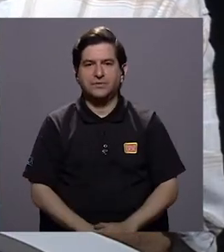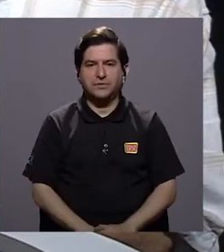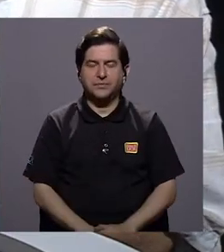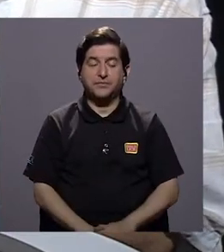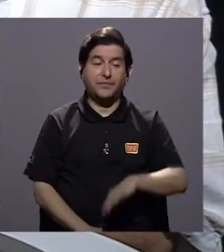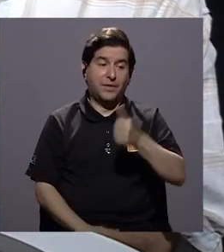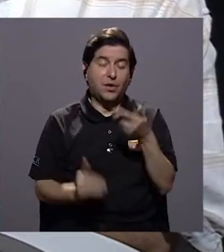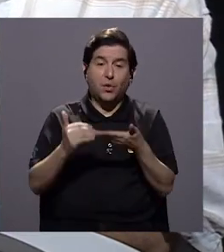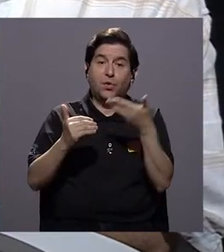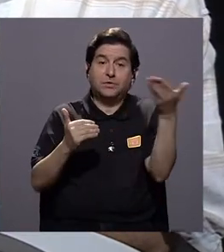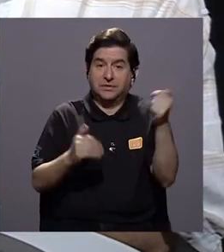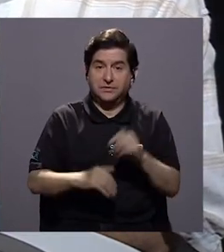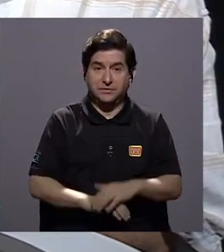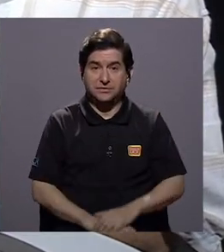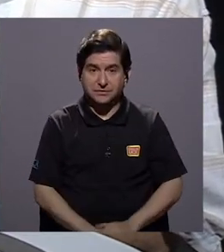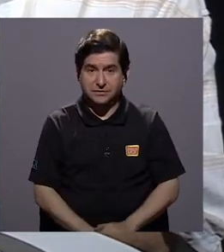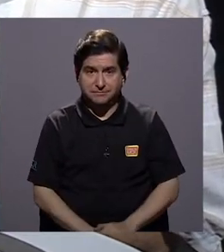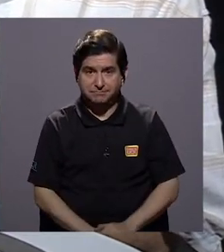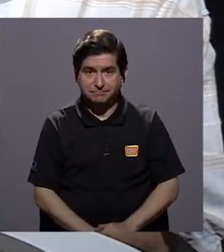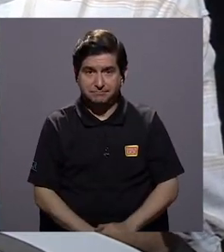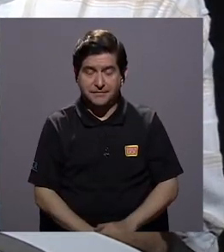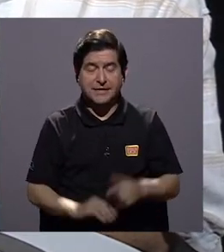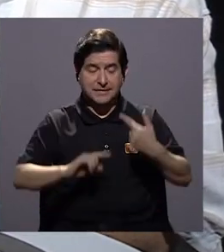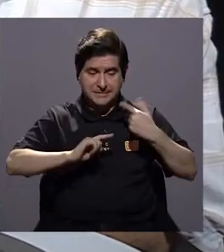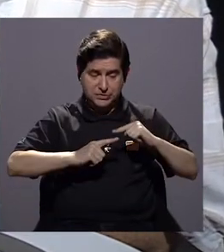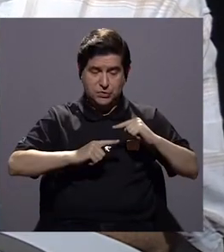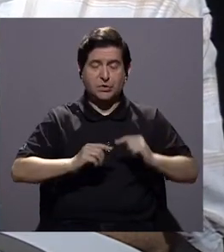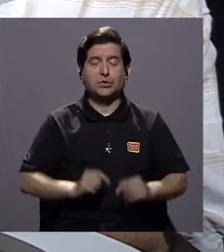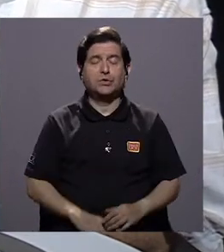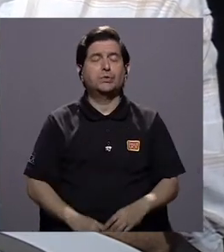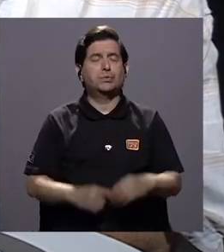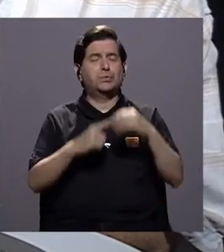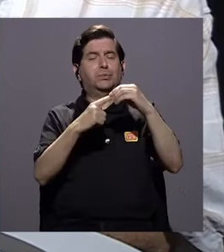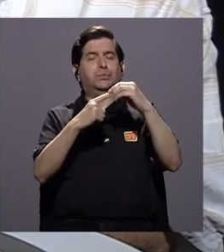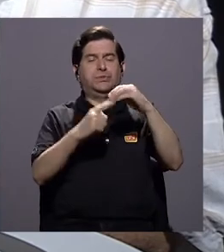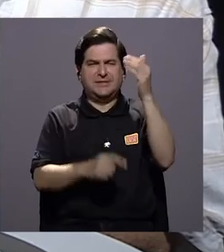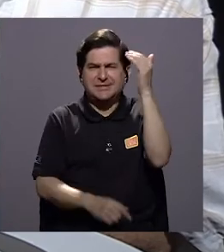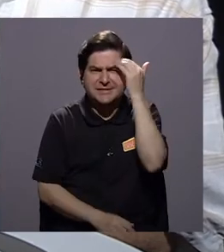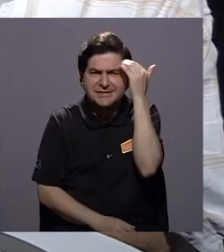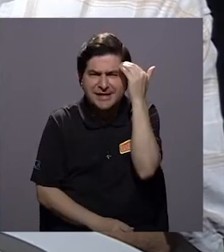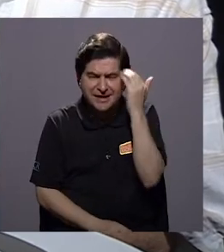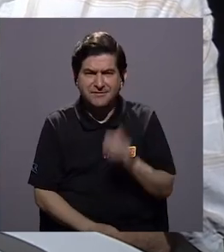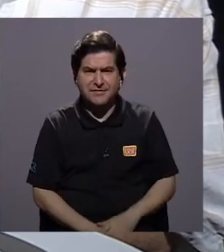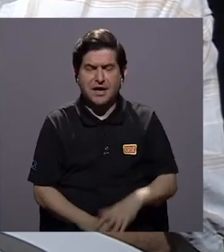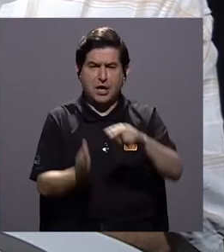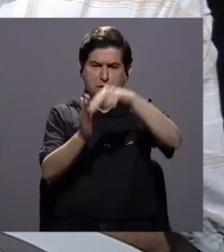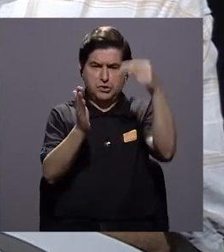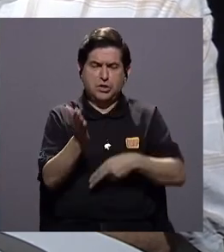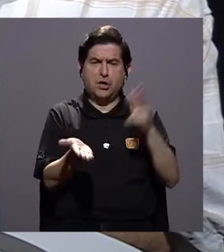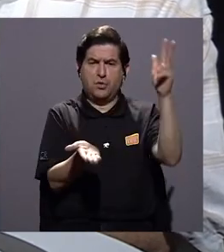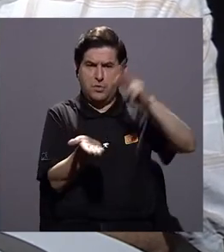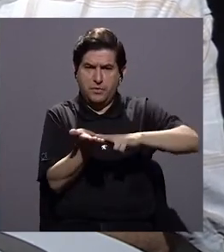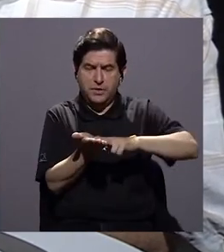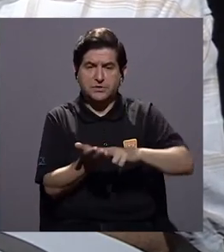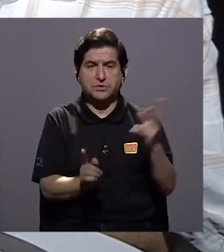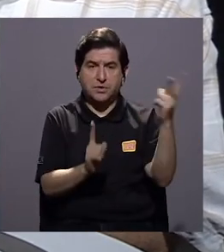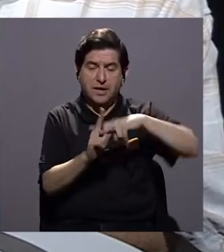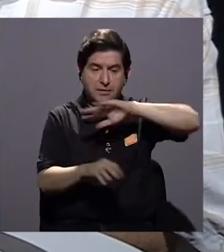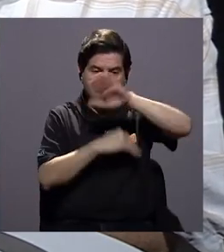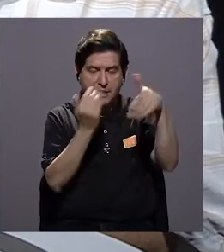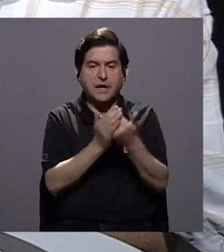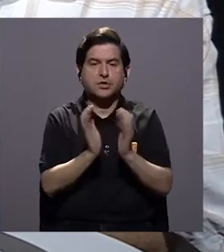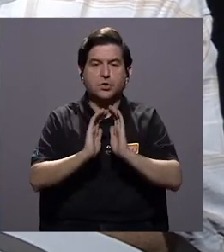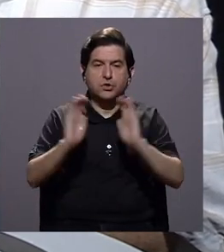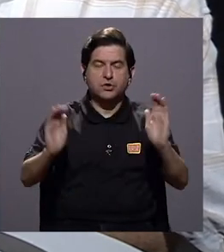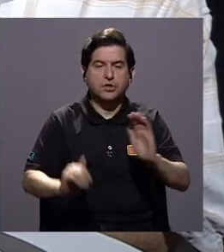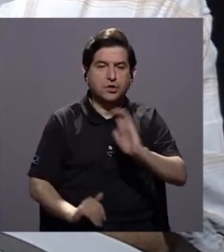Y hay otra cosa que duele más todavía. Sabemos que si la convención está aprobada, aplica para todos los